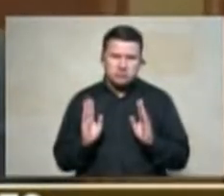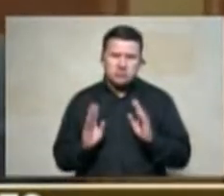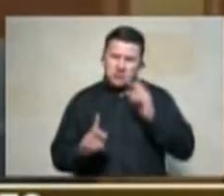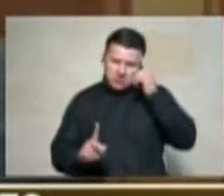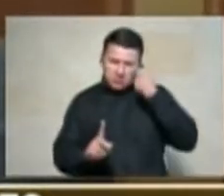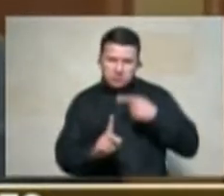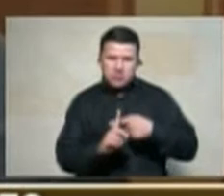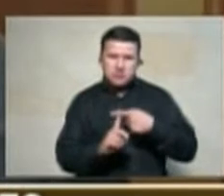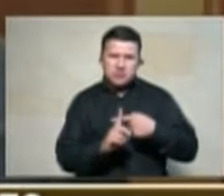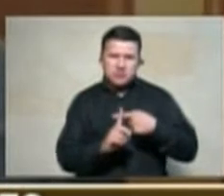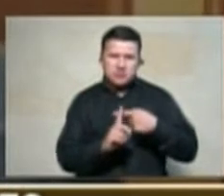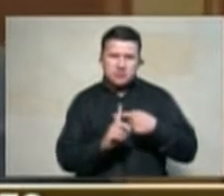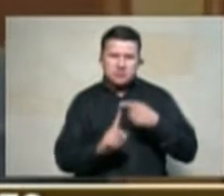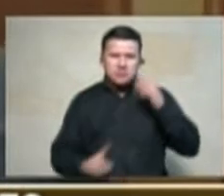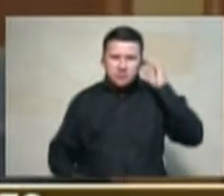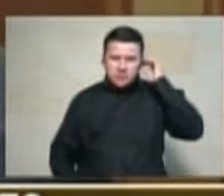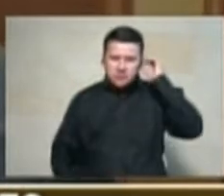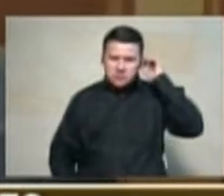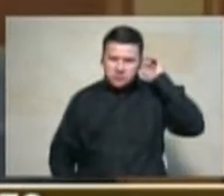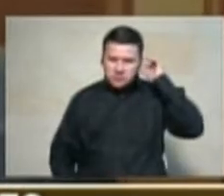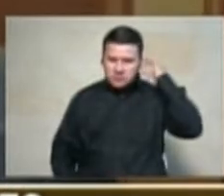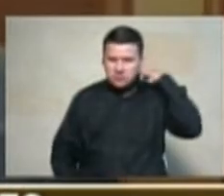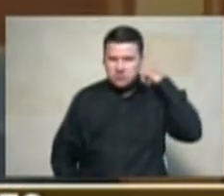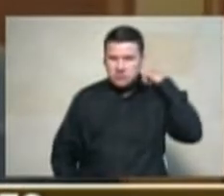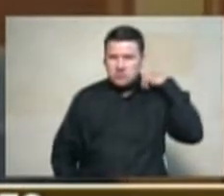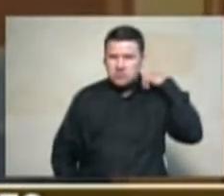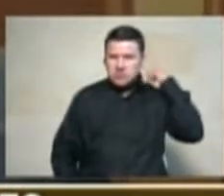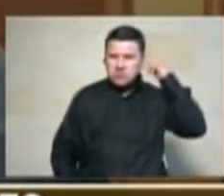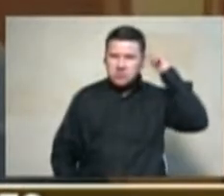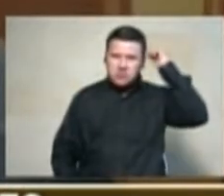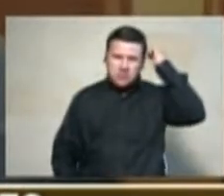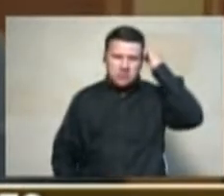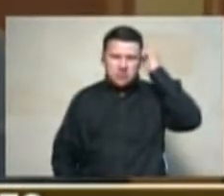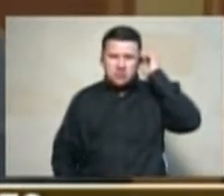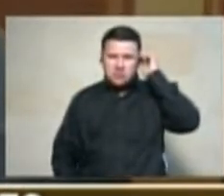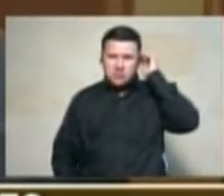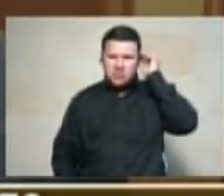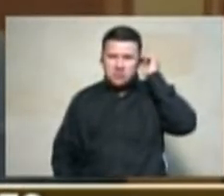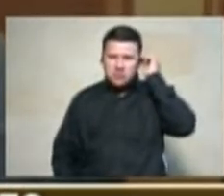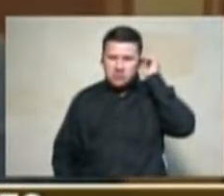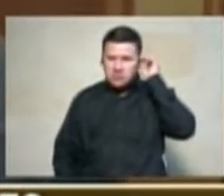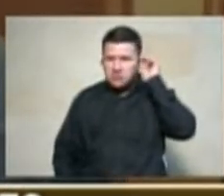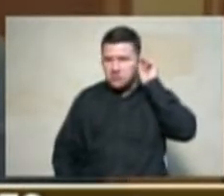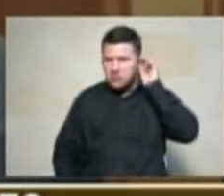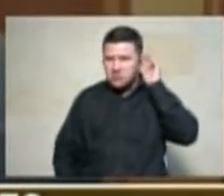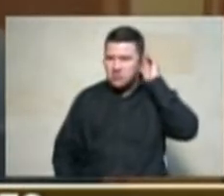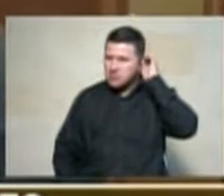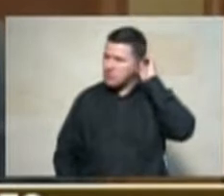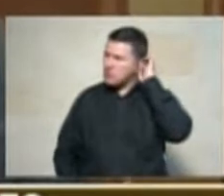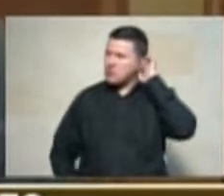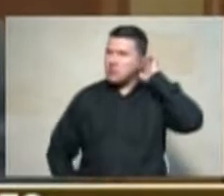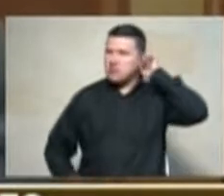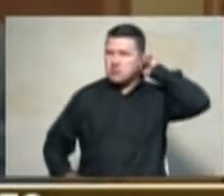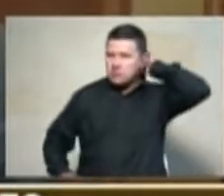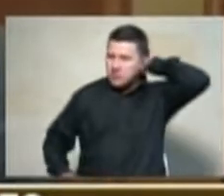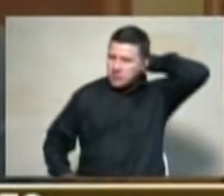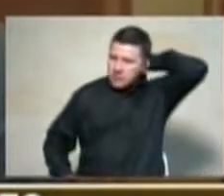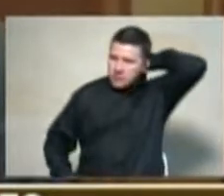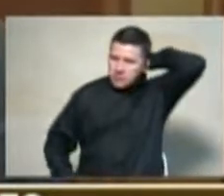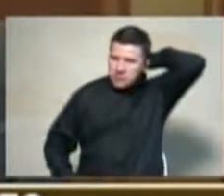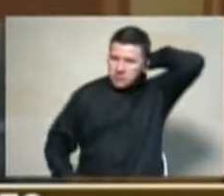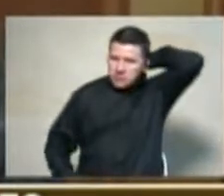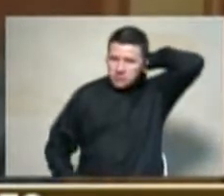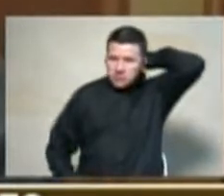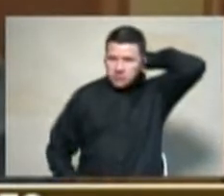de mirar cómo le damos solución a las víctimas de restitución de tierras y también cómo le